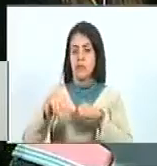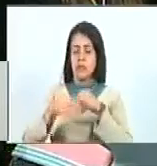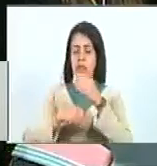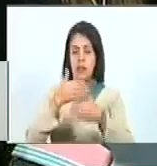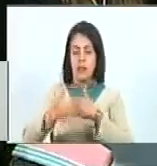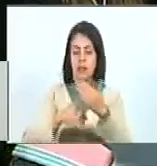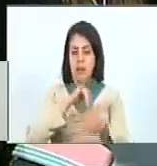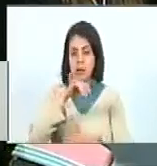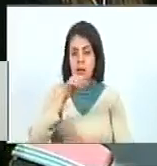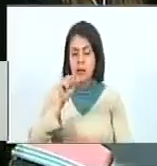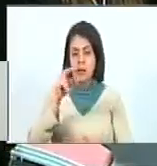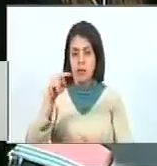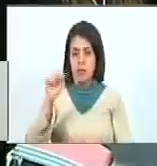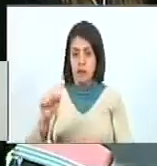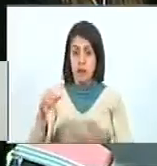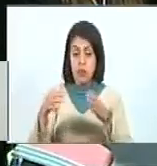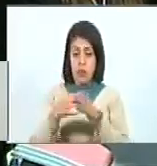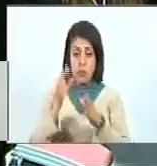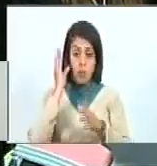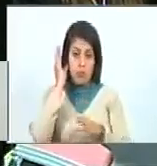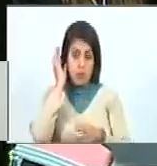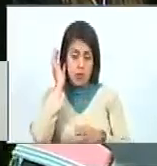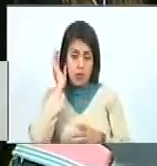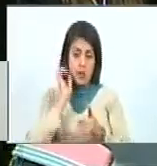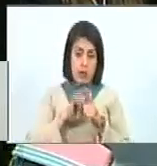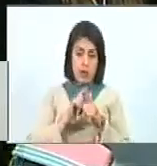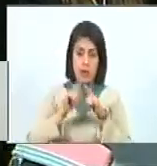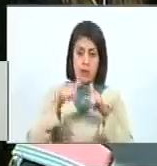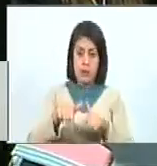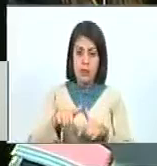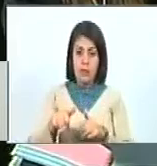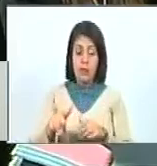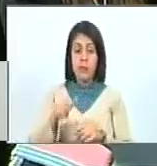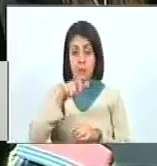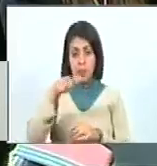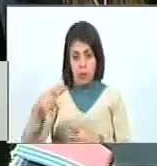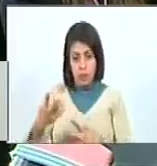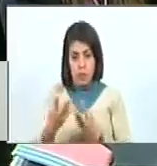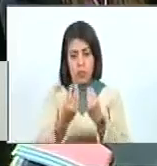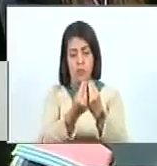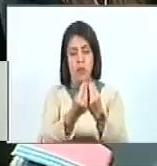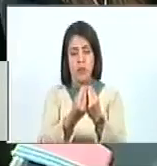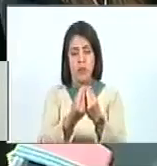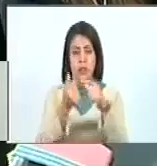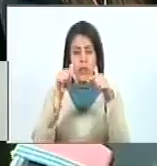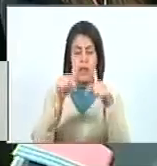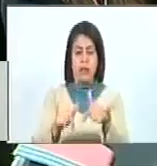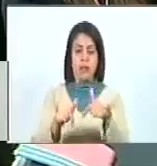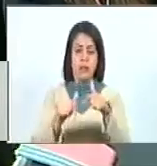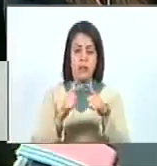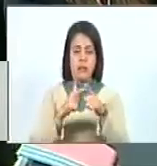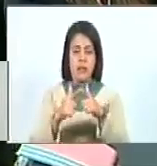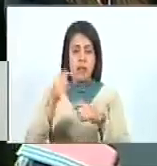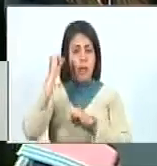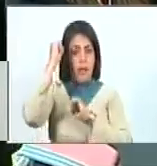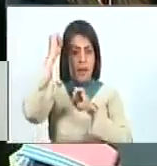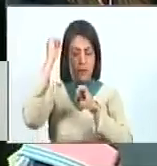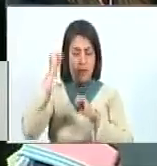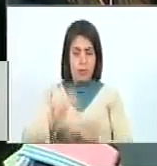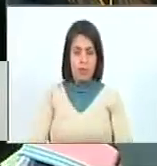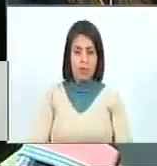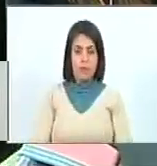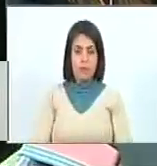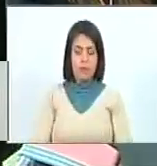avanzadora y su batería de mujeres y los compatriotas que acompañaron a ese heroico acto.